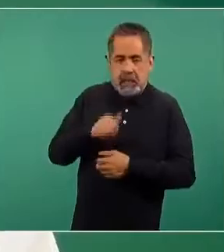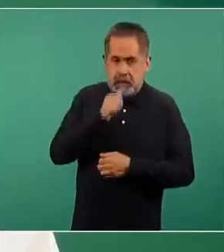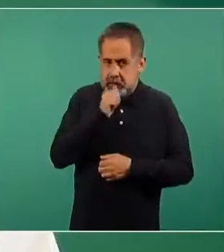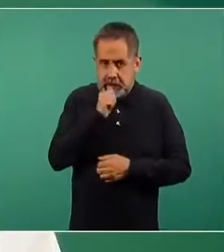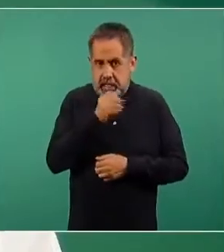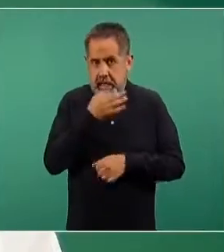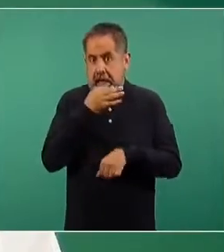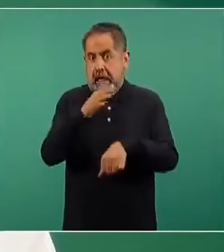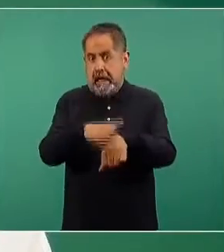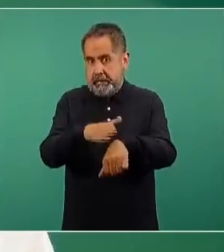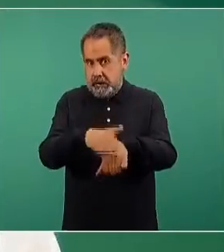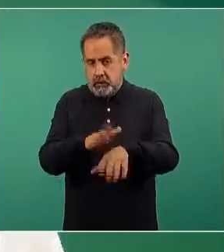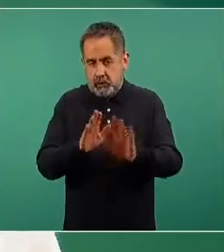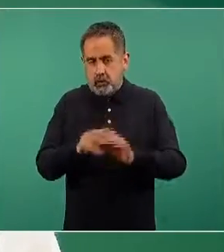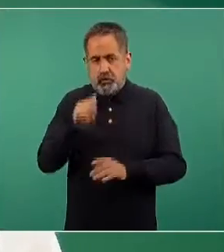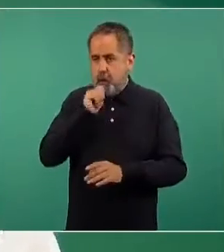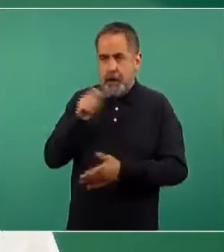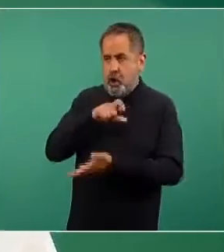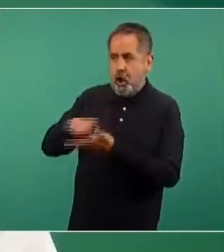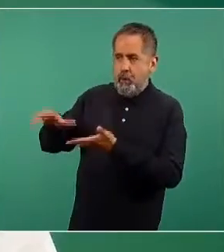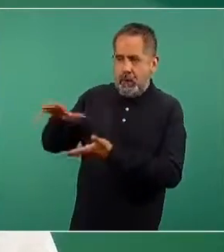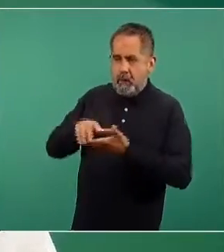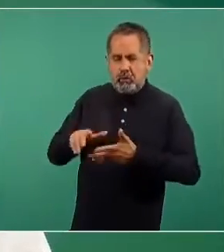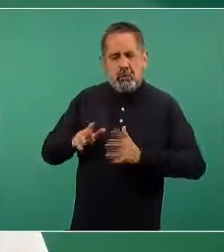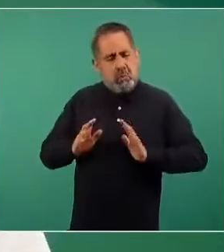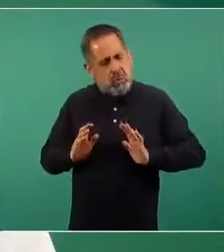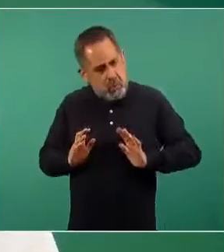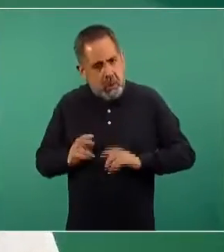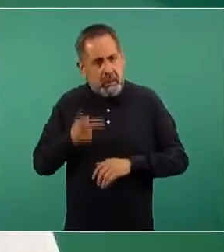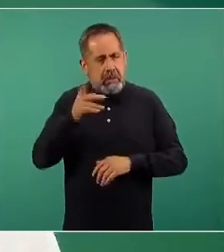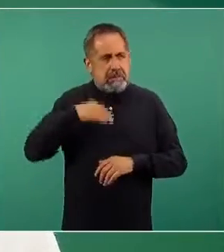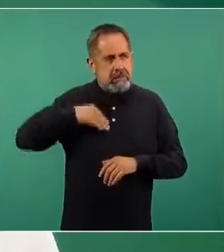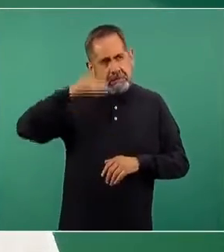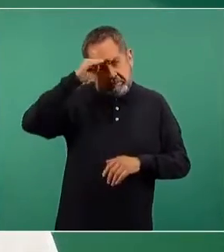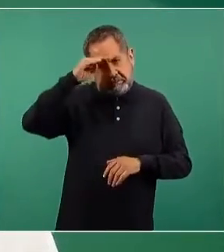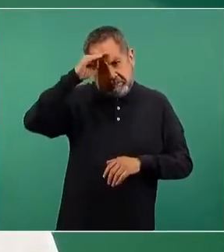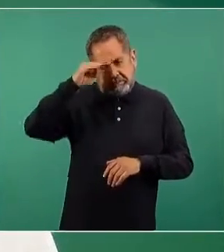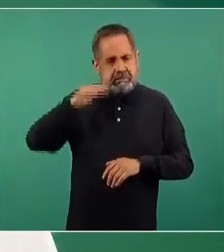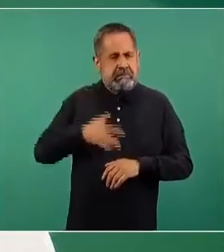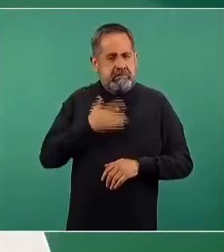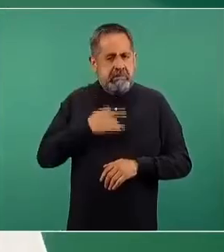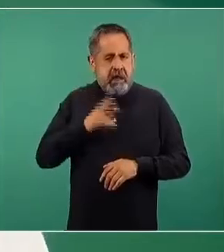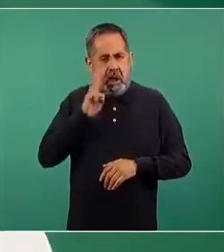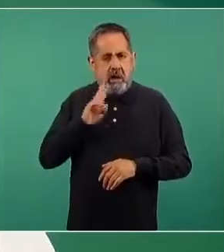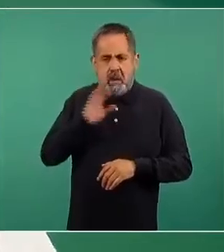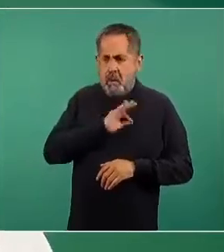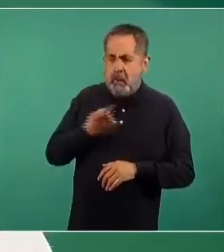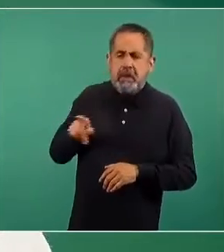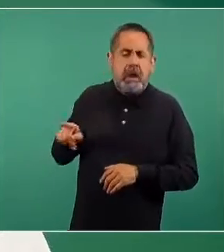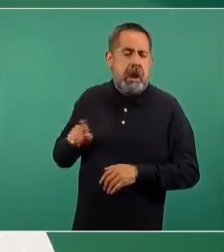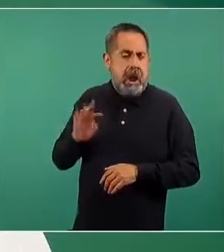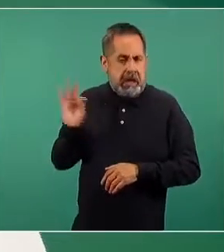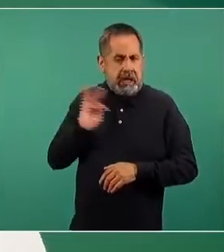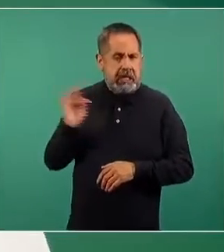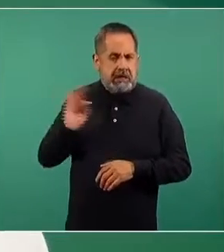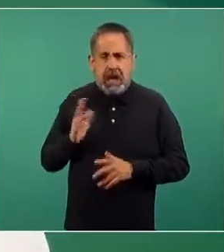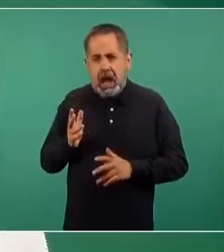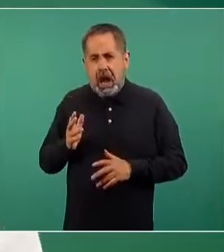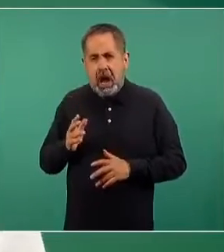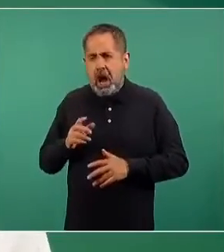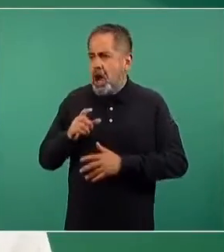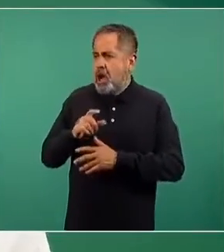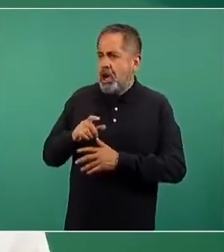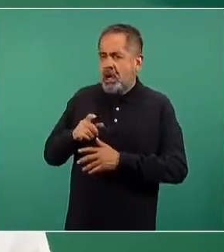Me anticipo a una posible pregunta de ustedes. Sin embargo, hemos considerado que es pertinente que existan